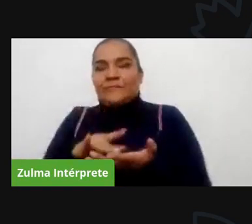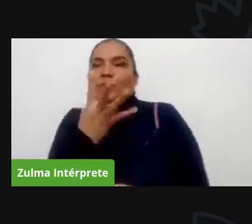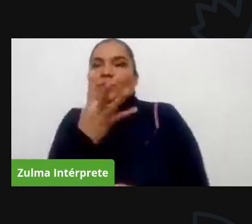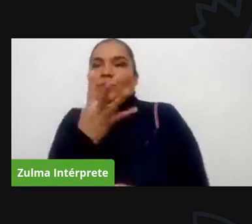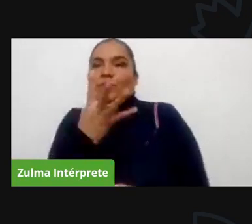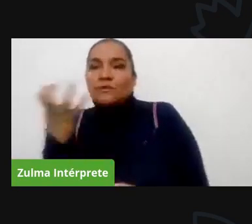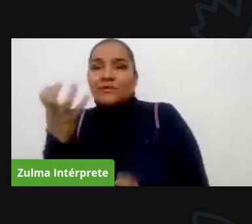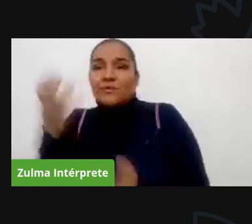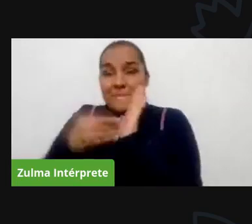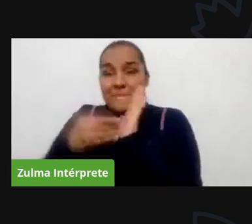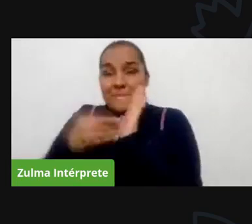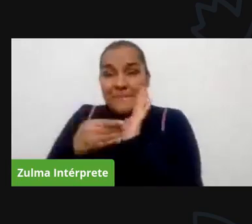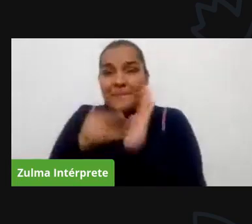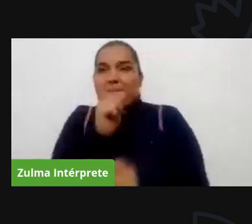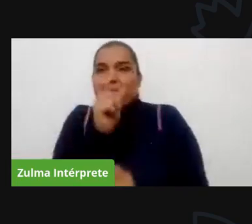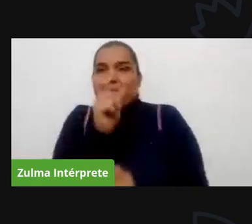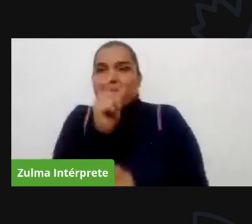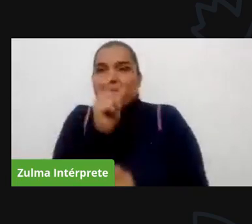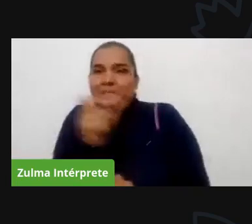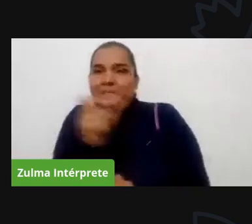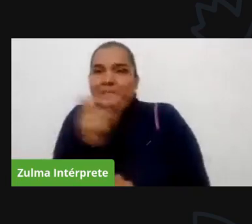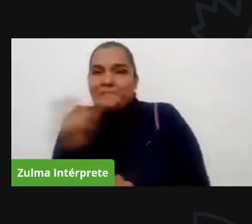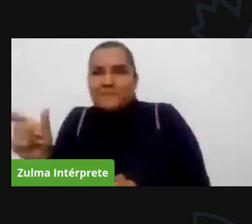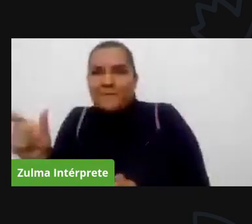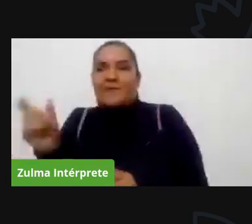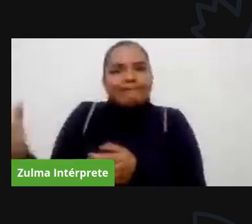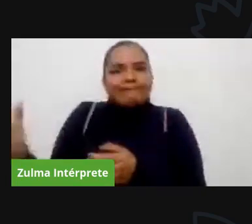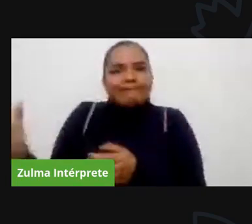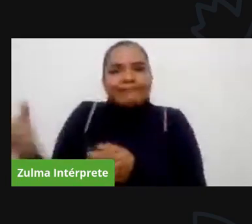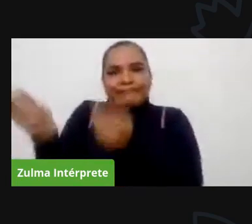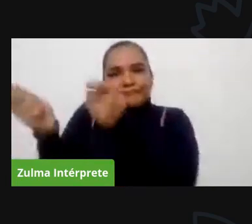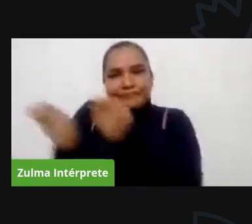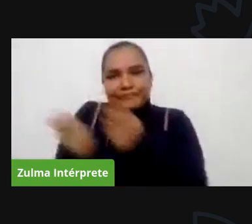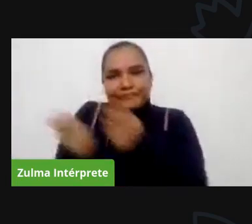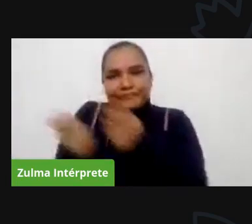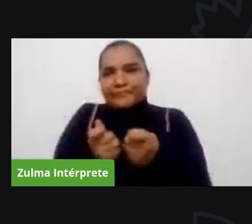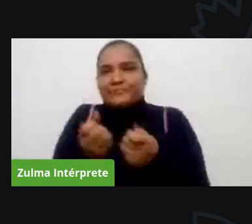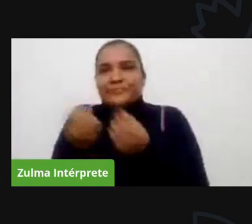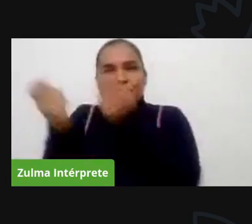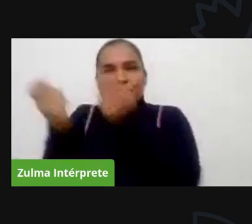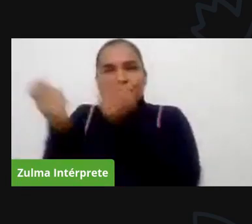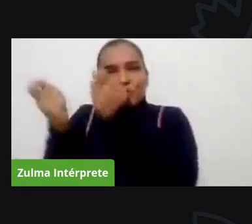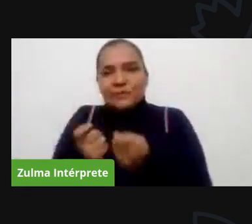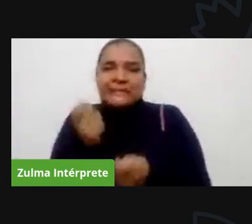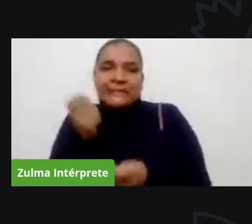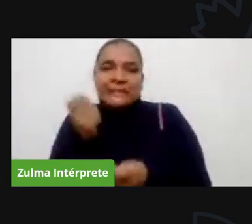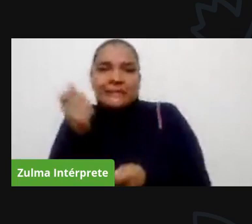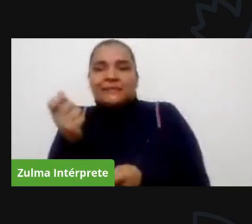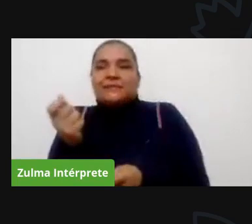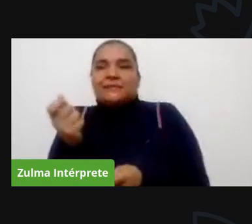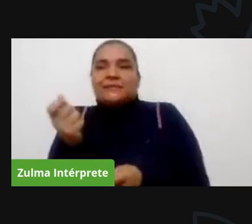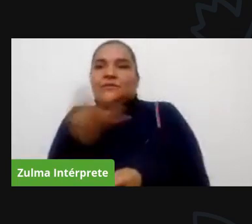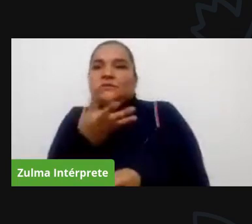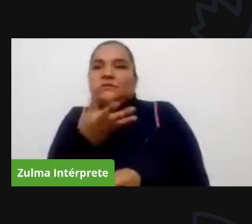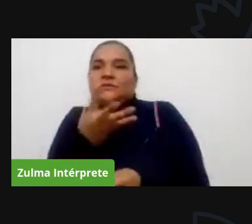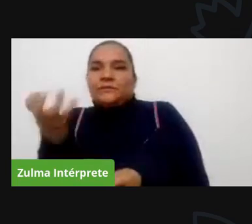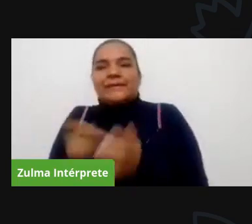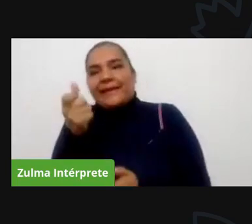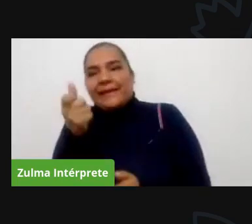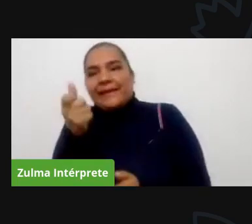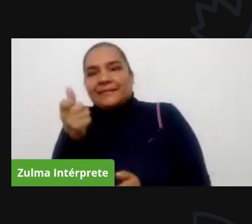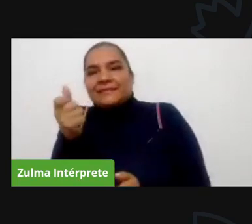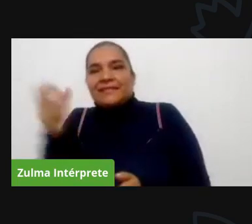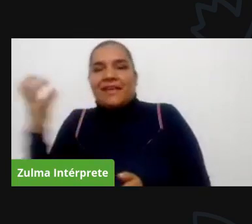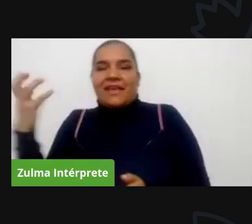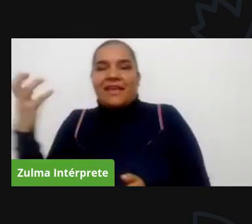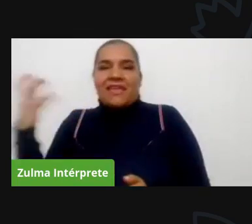dimensionando un poco el ejercicio vamos a escoger 25 mil cerca de 25 mil dignatarios y dignatarias o